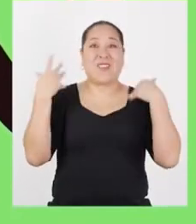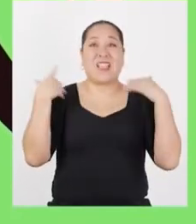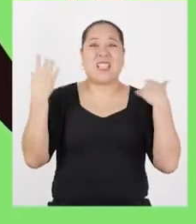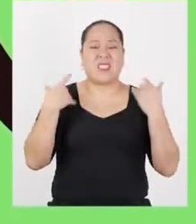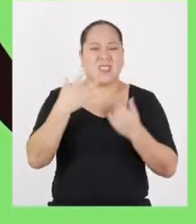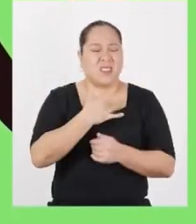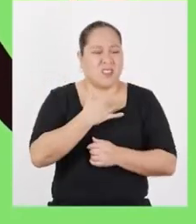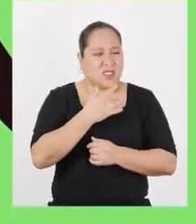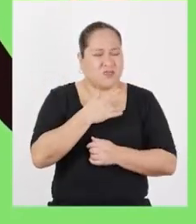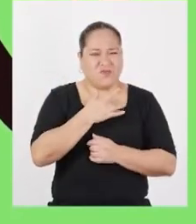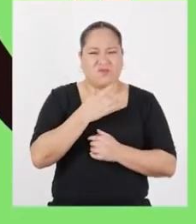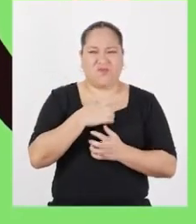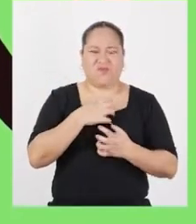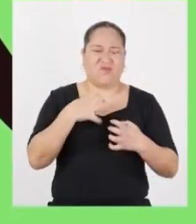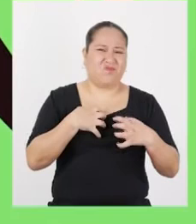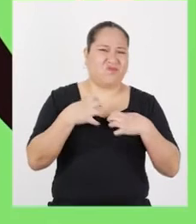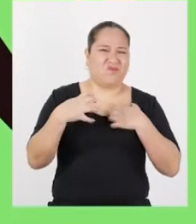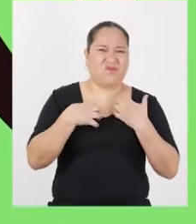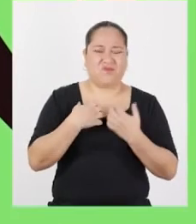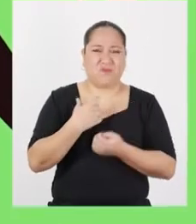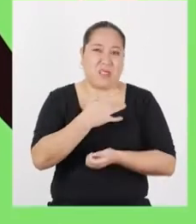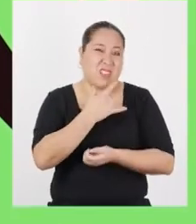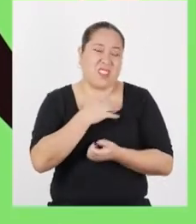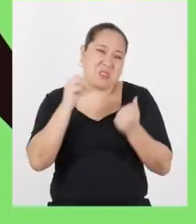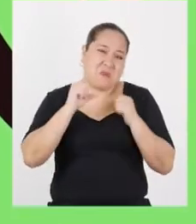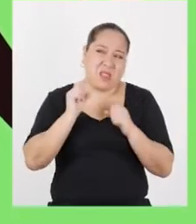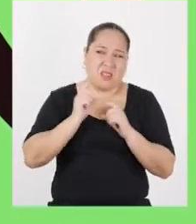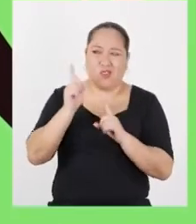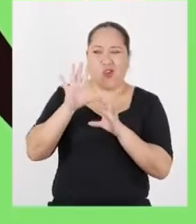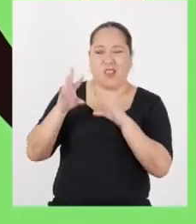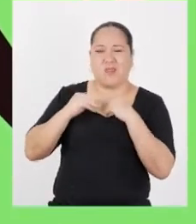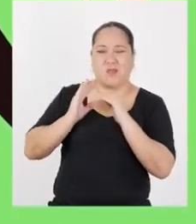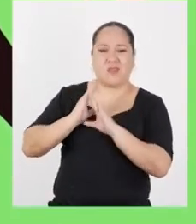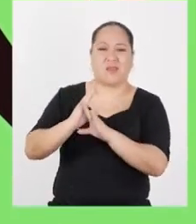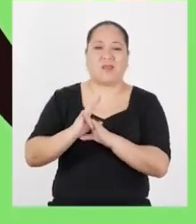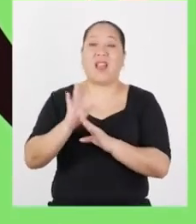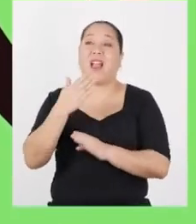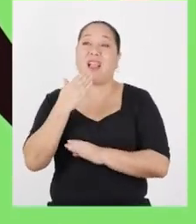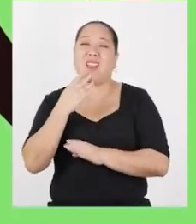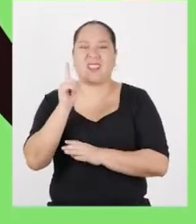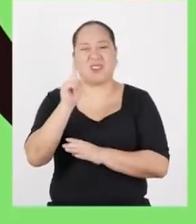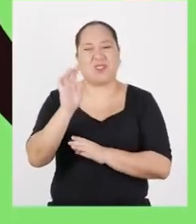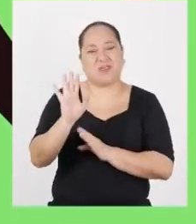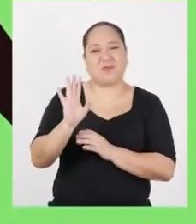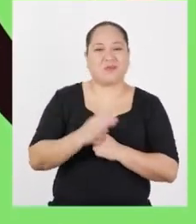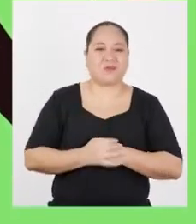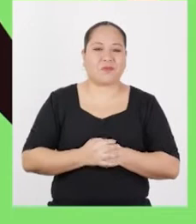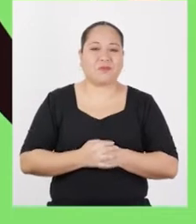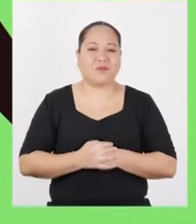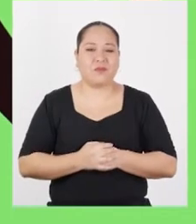contenta, me fastidié, porque me sentía mal de negarme. Pero igual le dije, gracias, pero no.